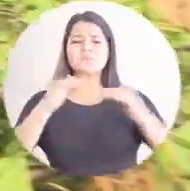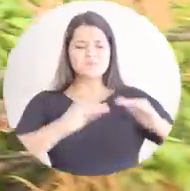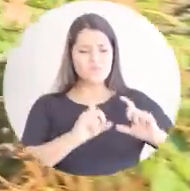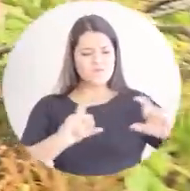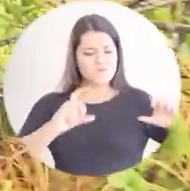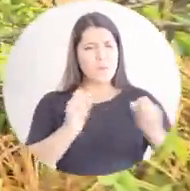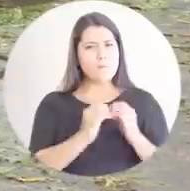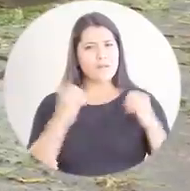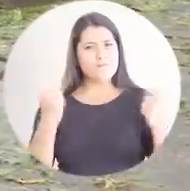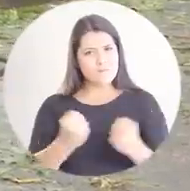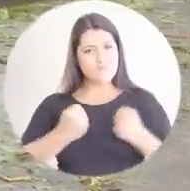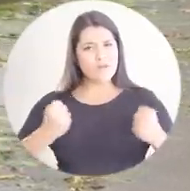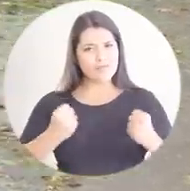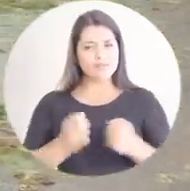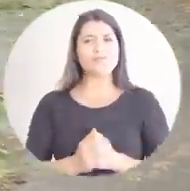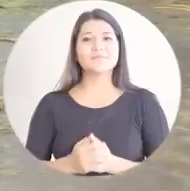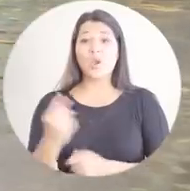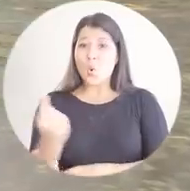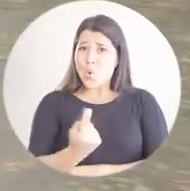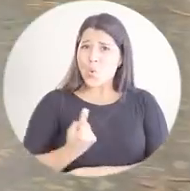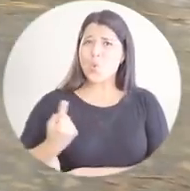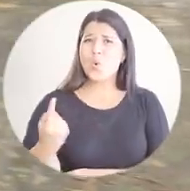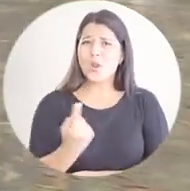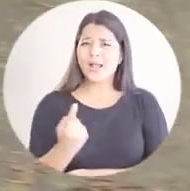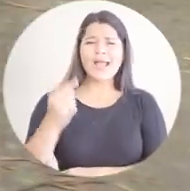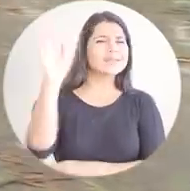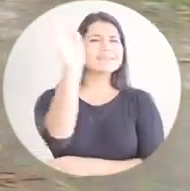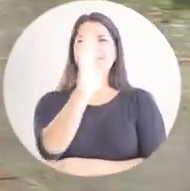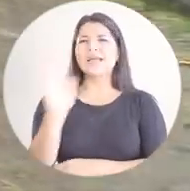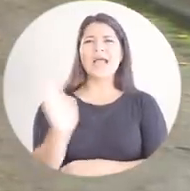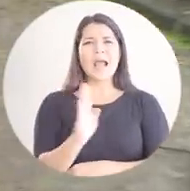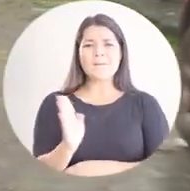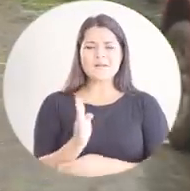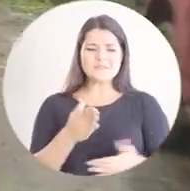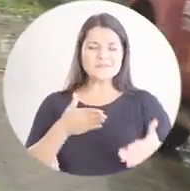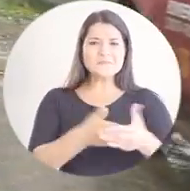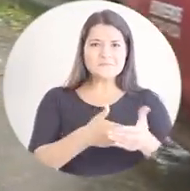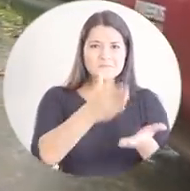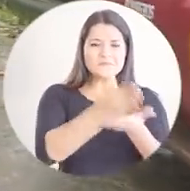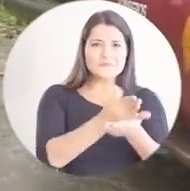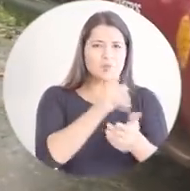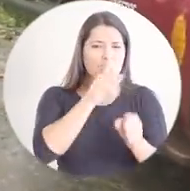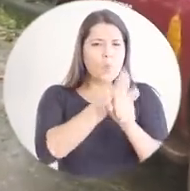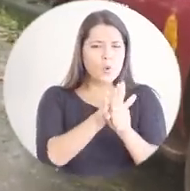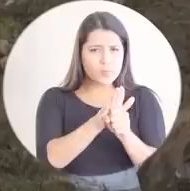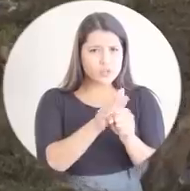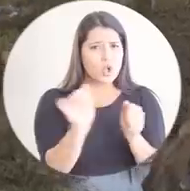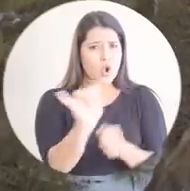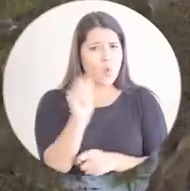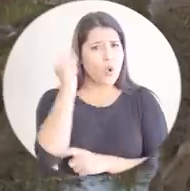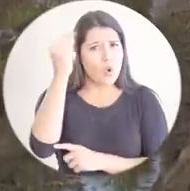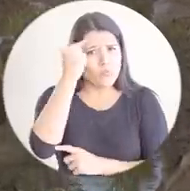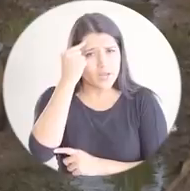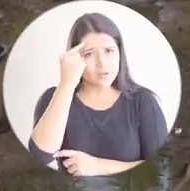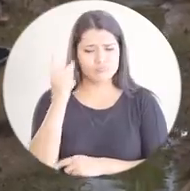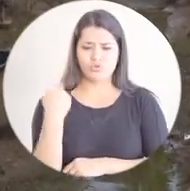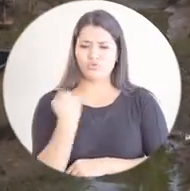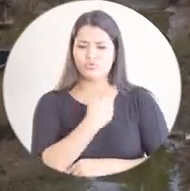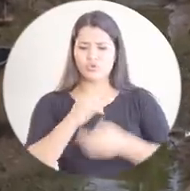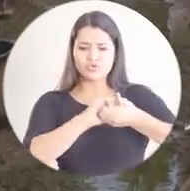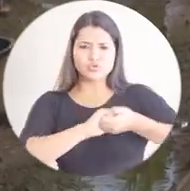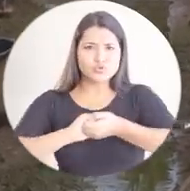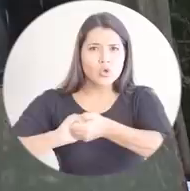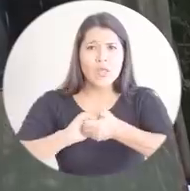tormentas. El huracán jamás quebrará nuestro compromiso como gobierno, nuestra solidaridad